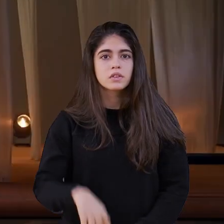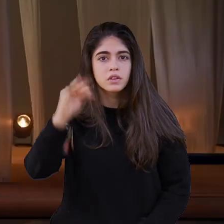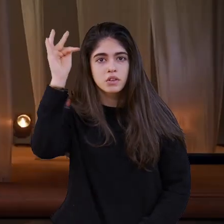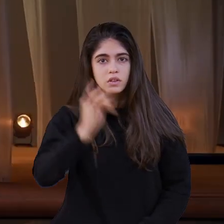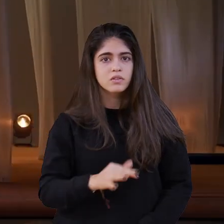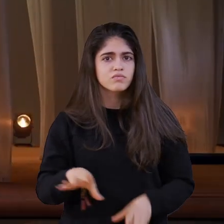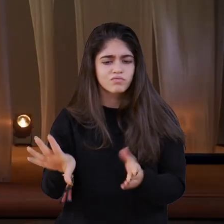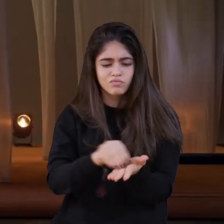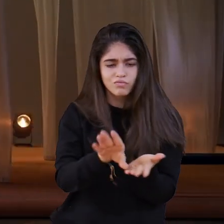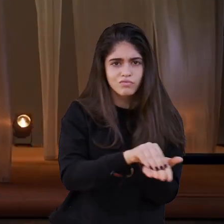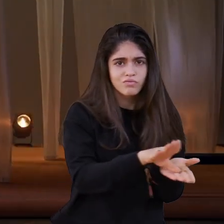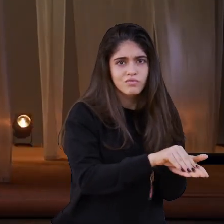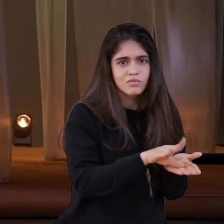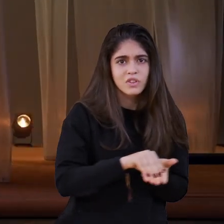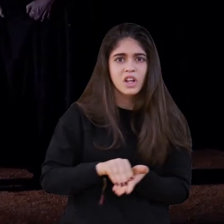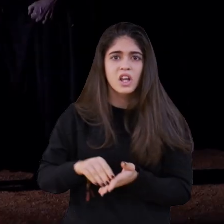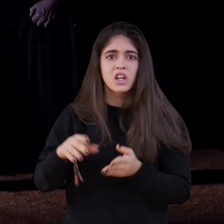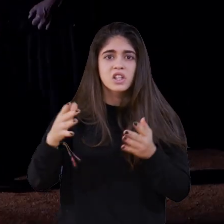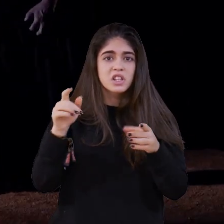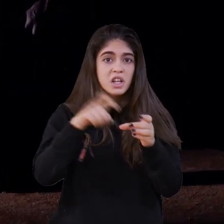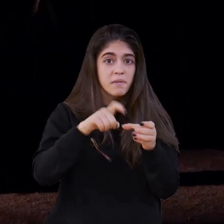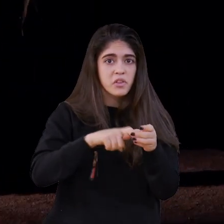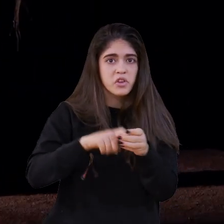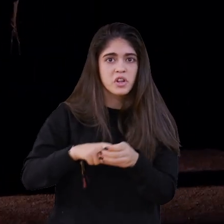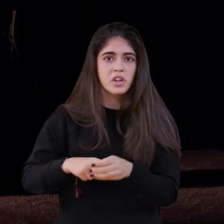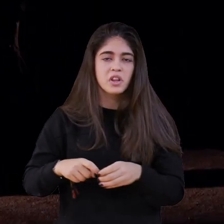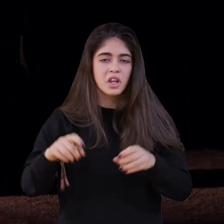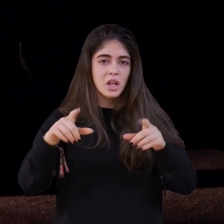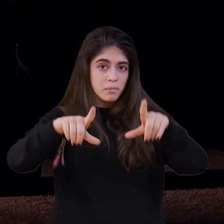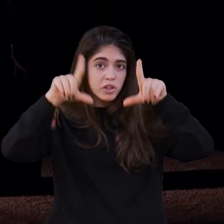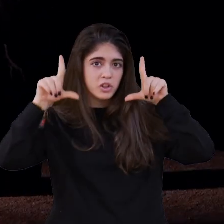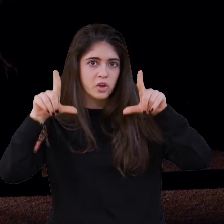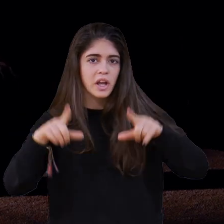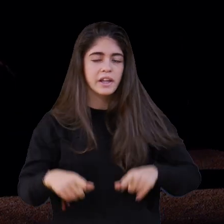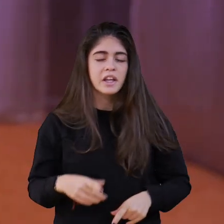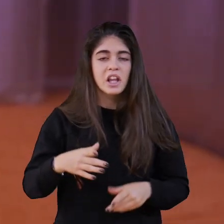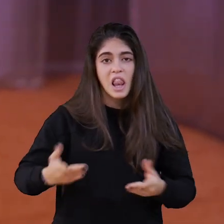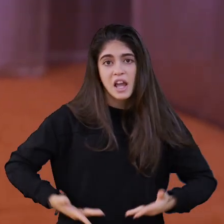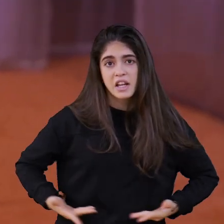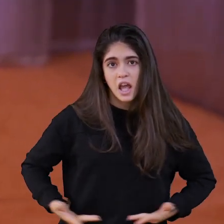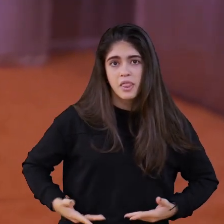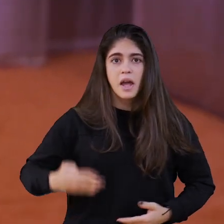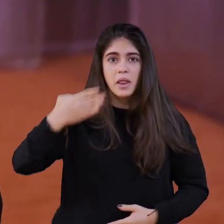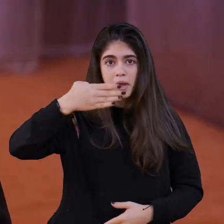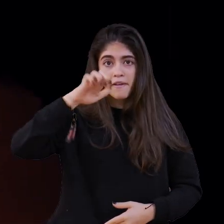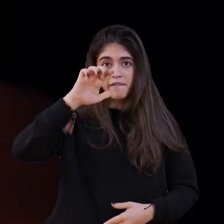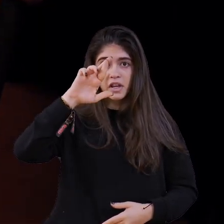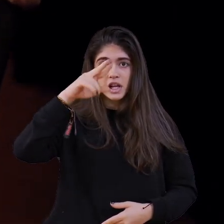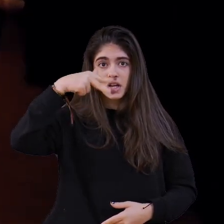hijas, y las convierte en reflexiones y soliloquios sobre esta familia, dialogando con fantasmas y sombras.